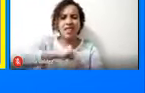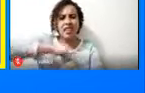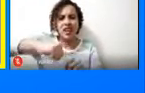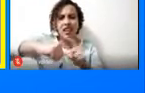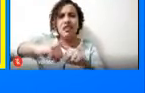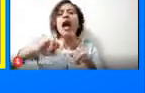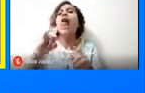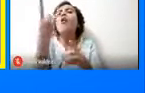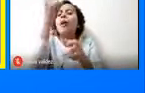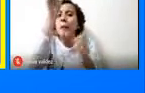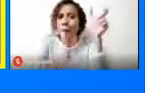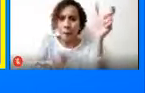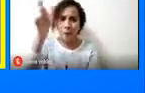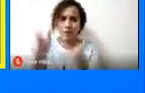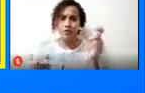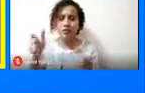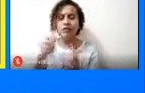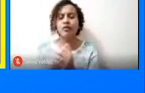alguna persona,